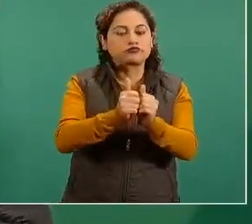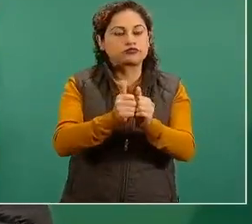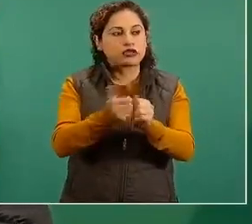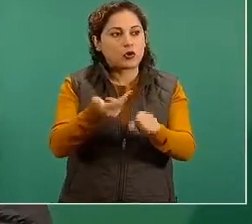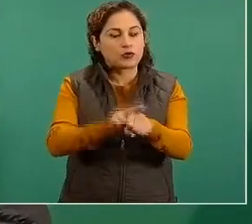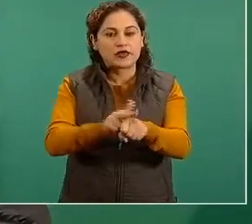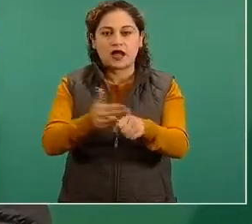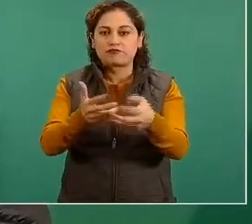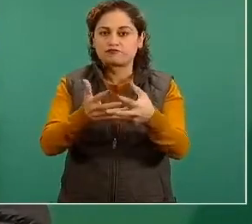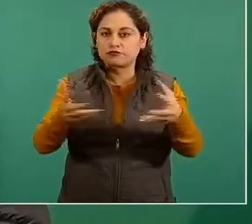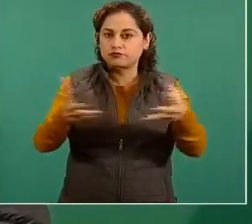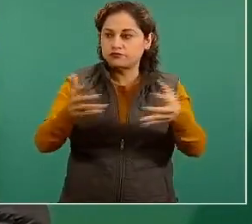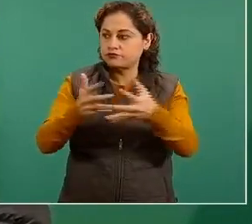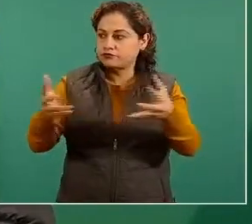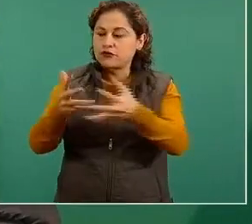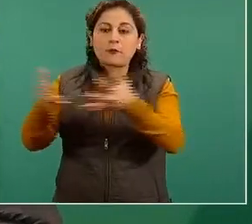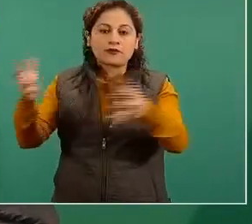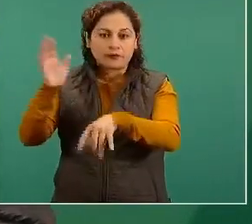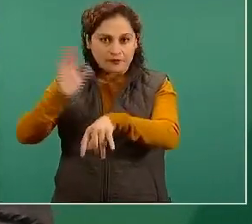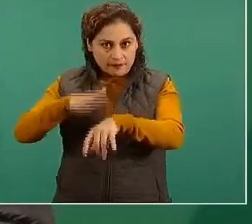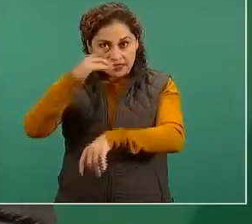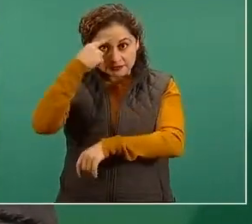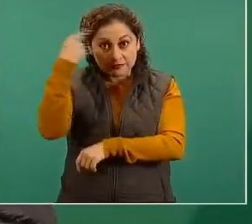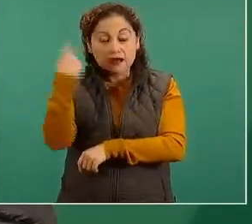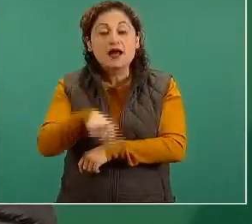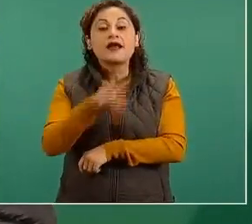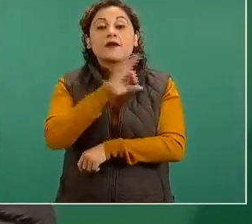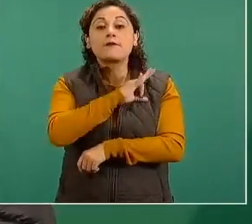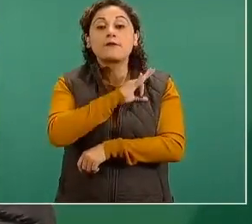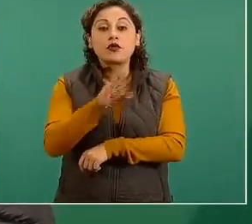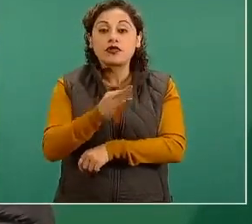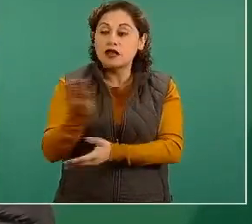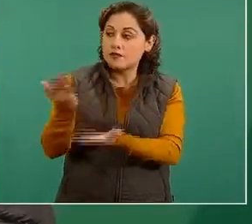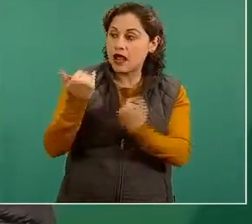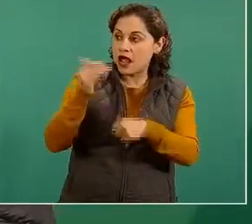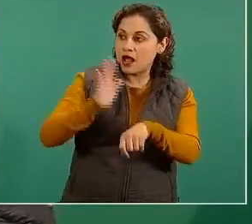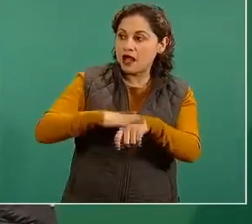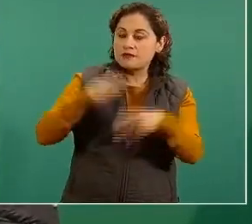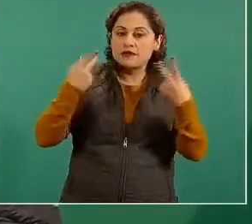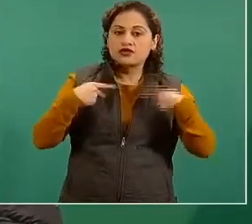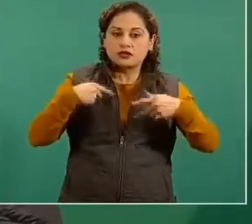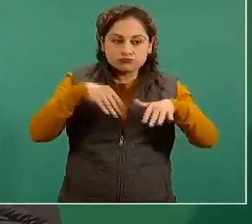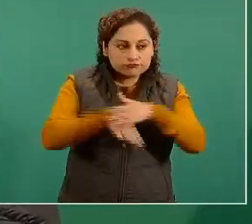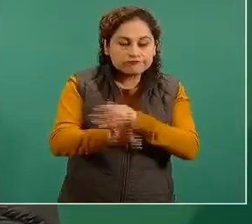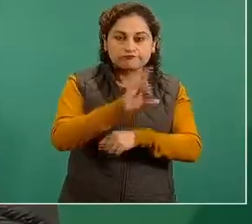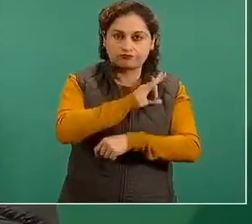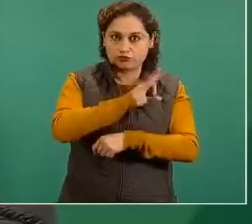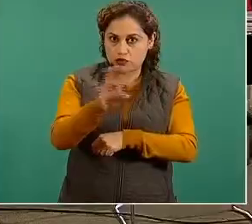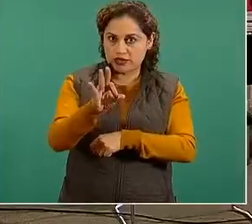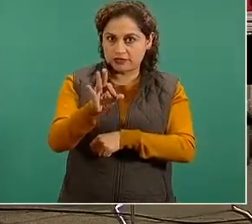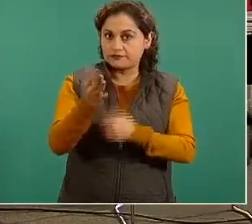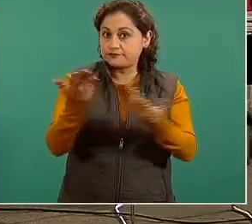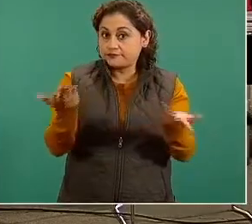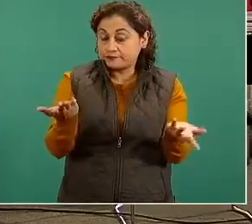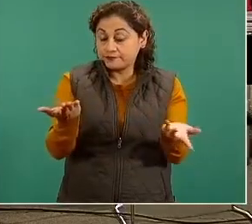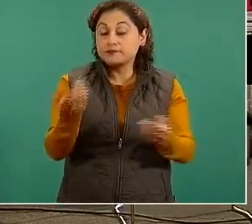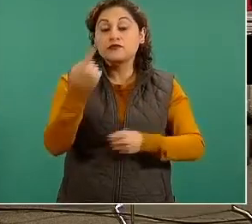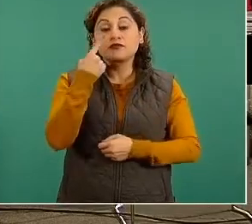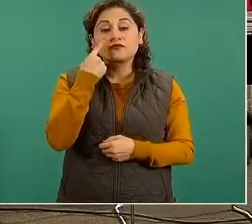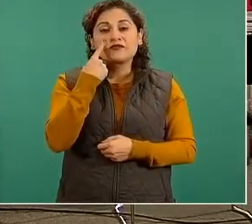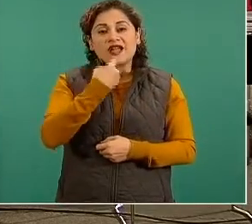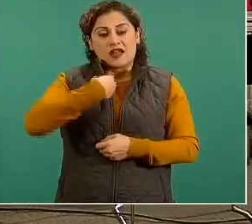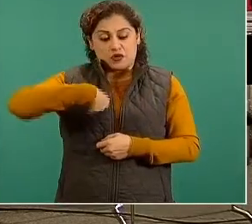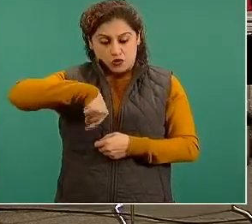posibilidad de atender a más personas. ¿Qué podemos hacer nosotros